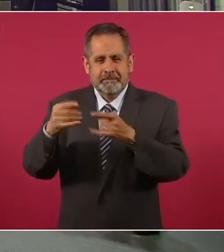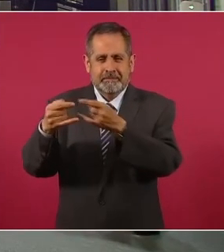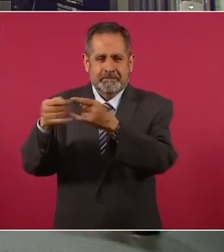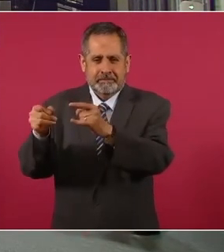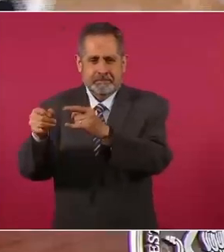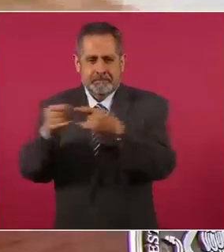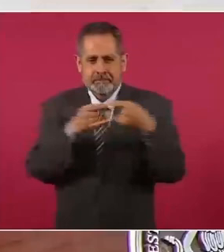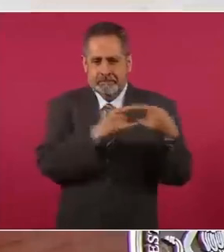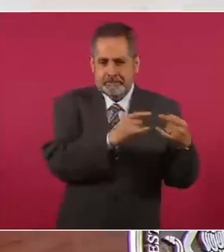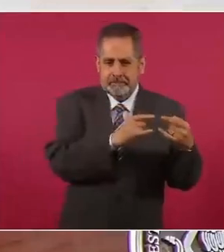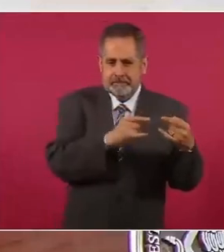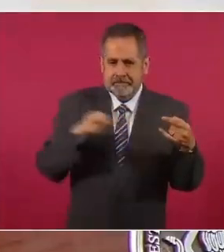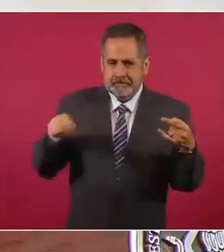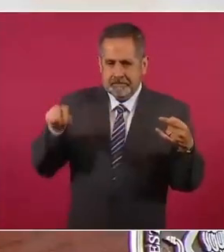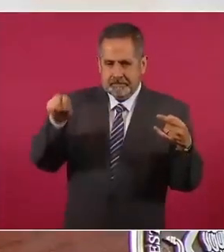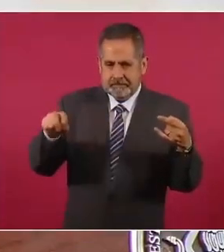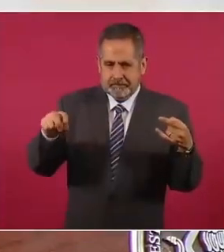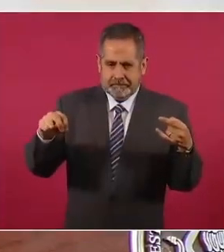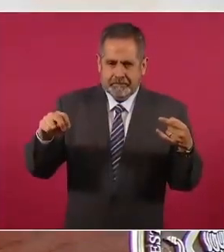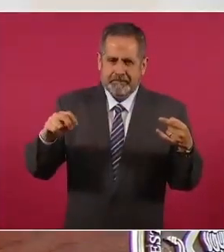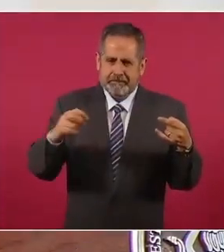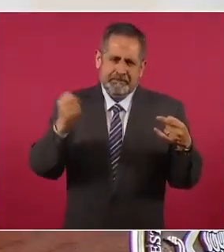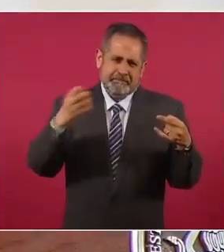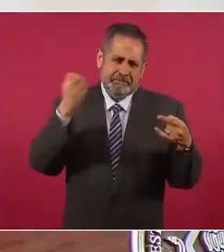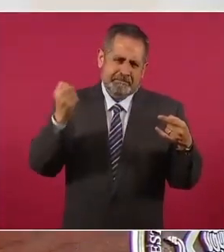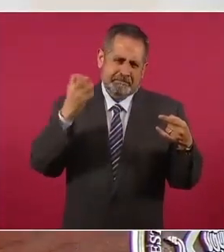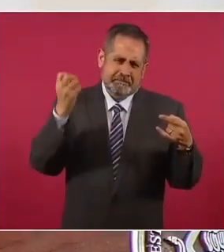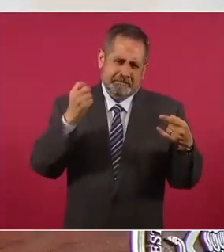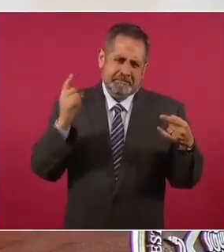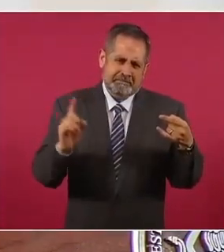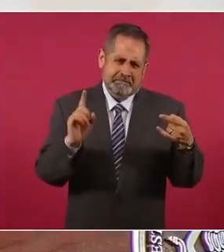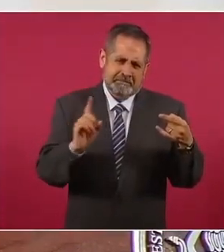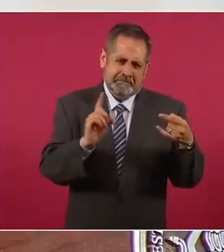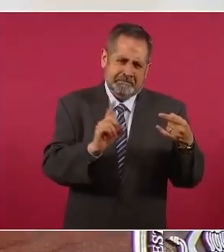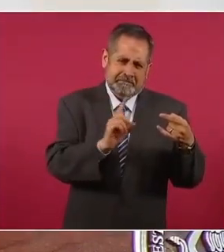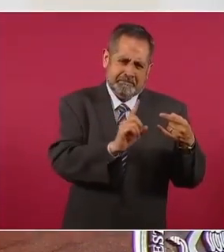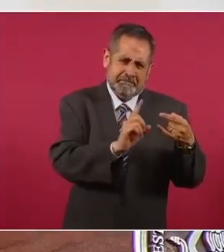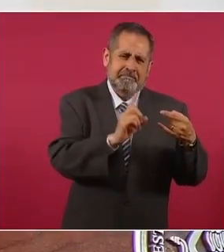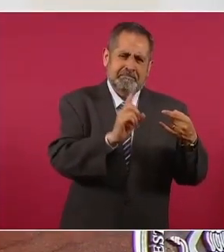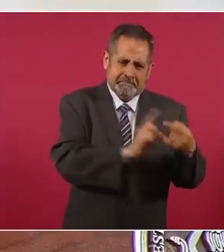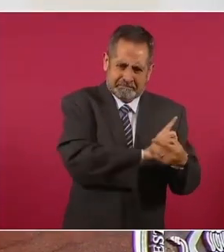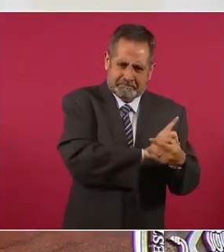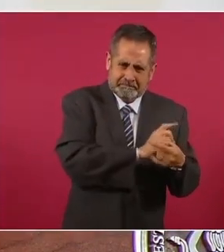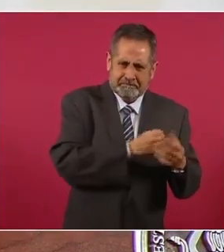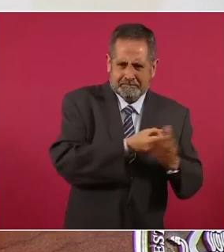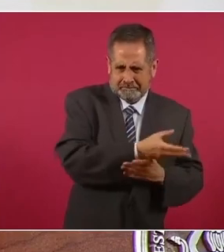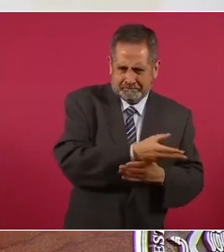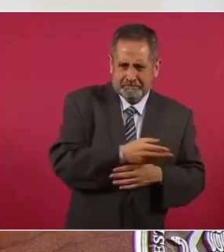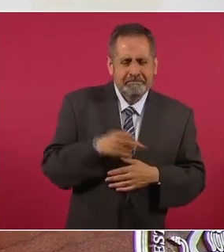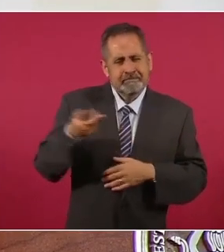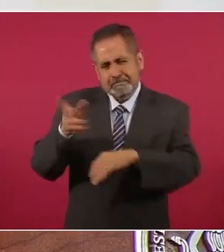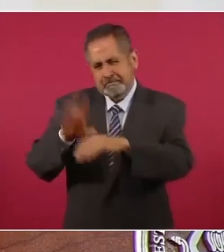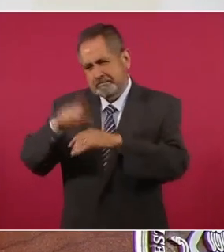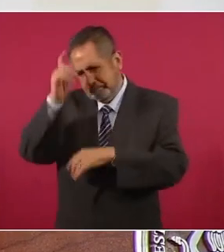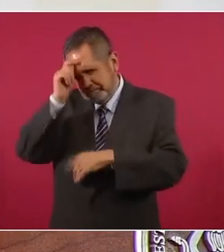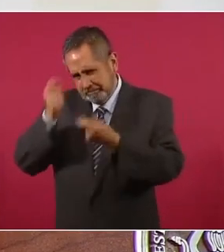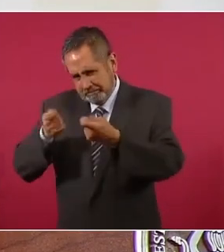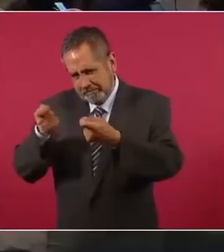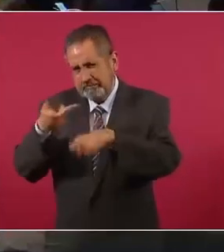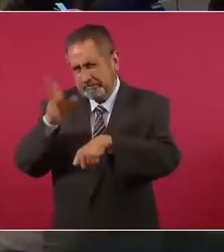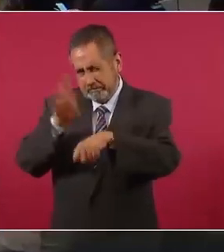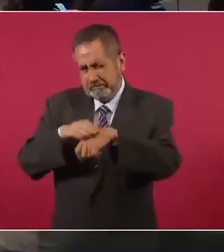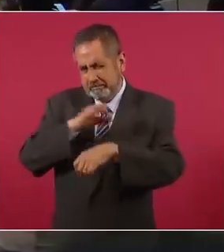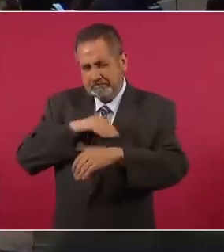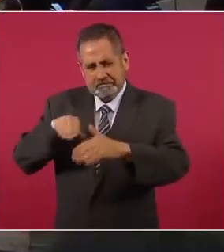me bajaba. Le pedía yo permiso al chofer, conductor, que se me daba.